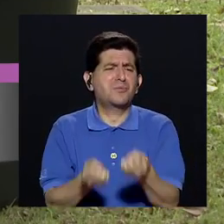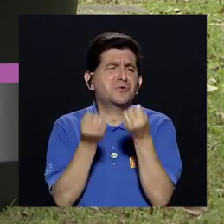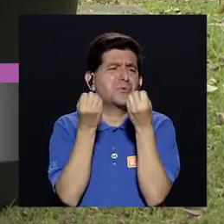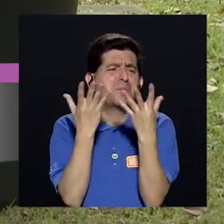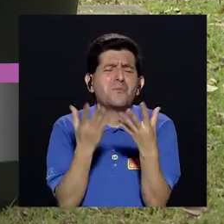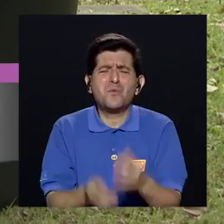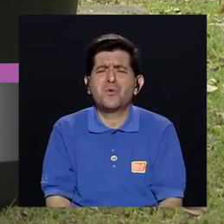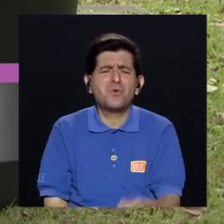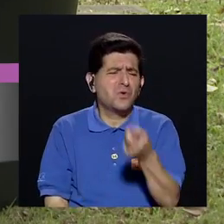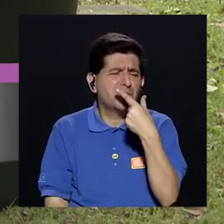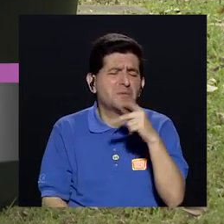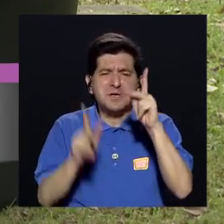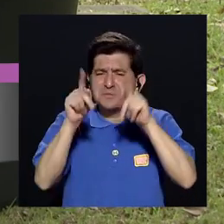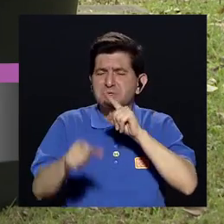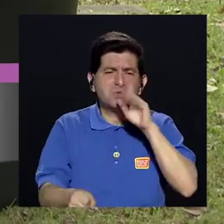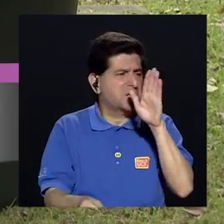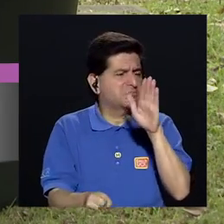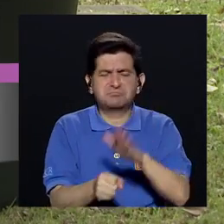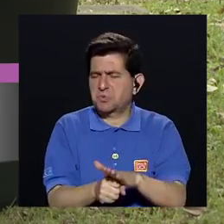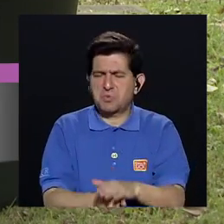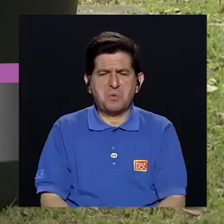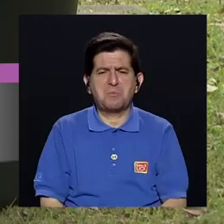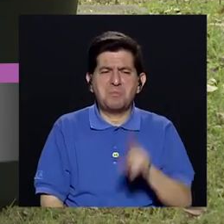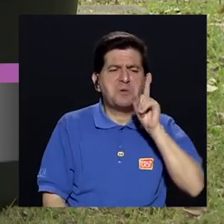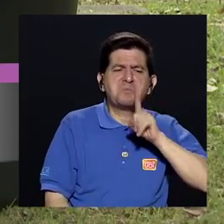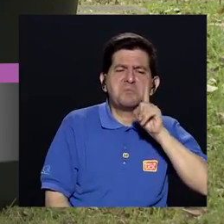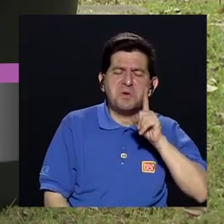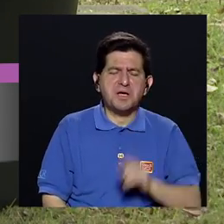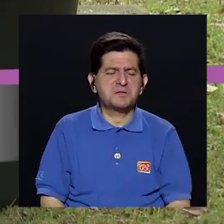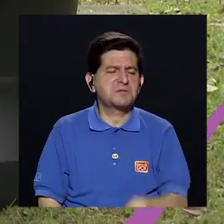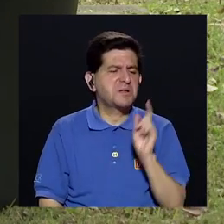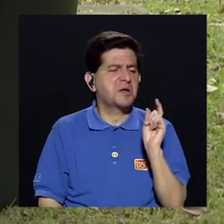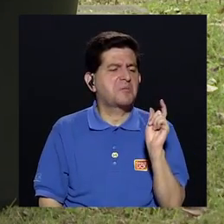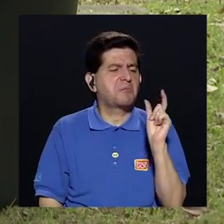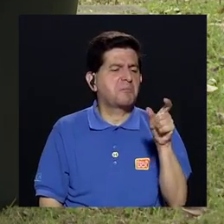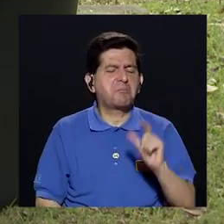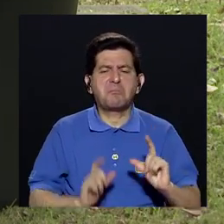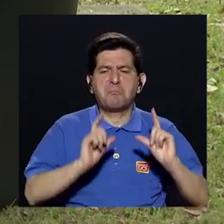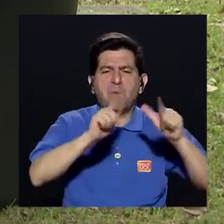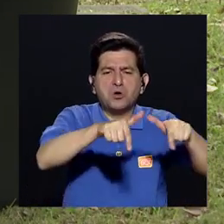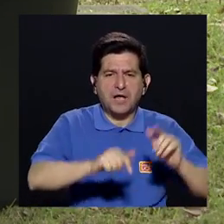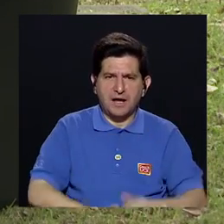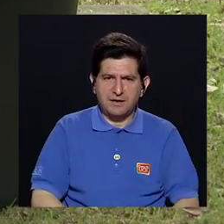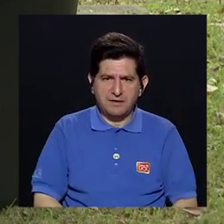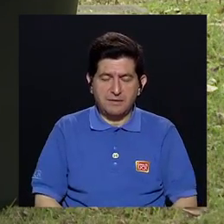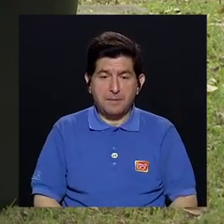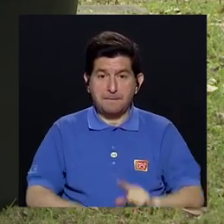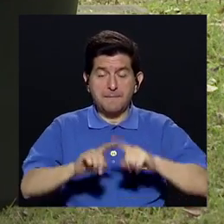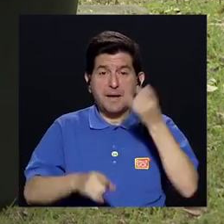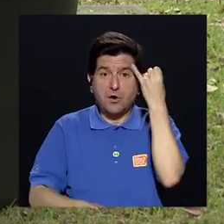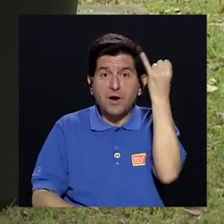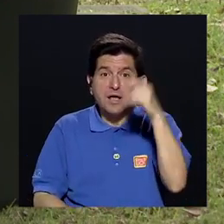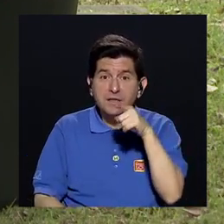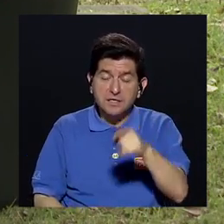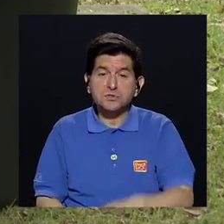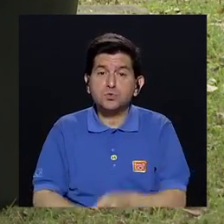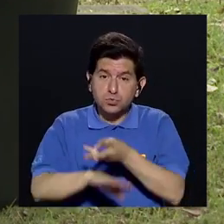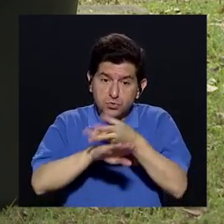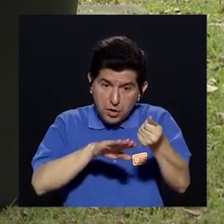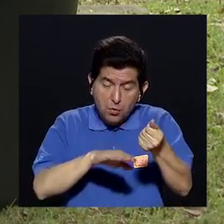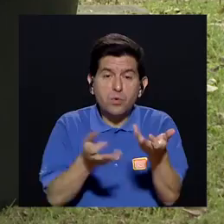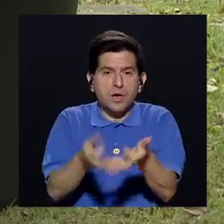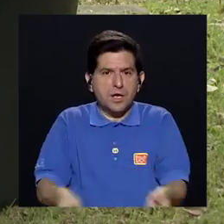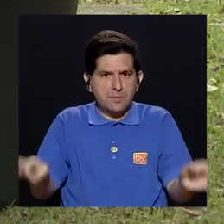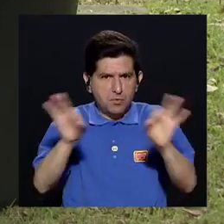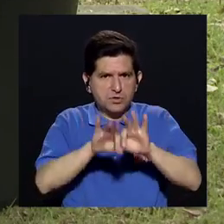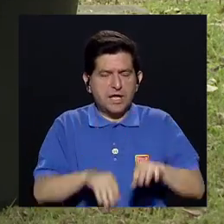tantas pastillas No se lo toma Engaña al sistema Y después viene y la bota Y el chiste es Que usted se cure Para efecto de todos Para el